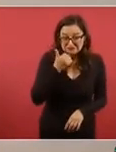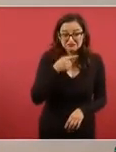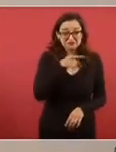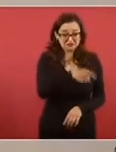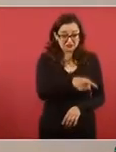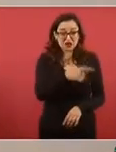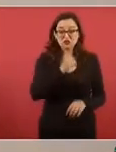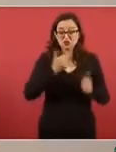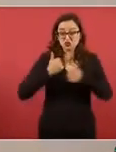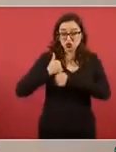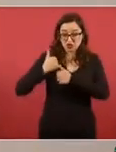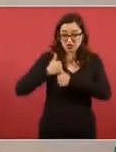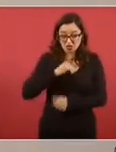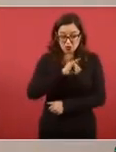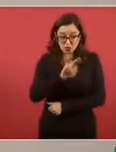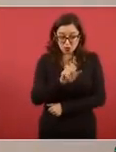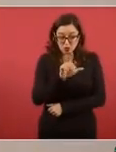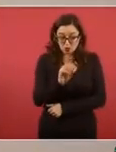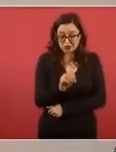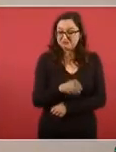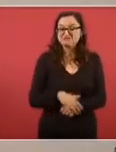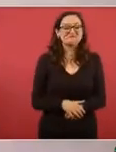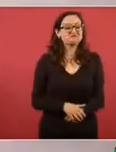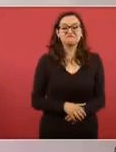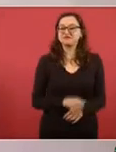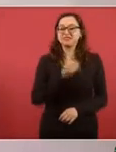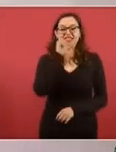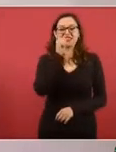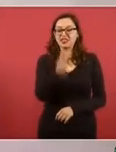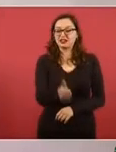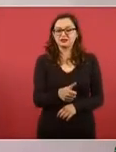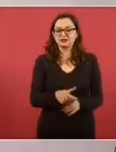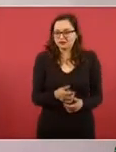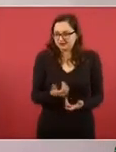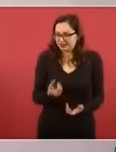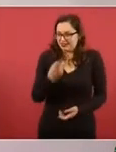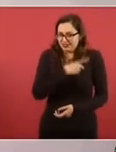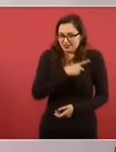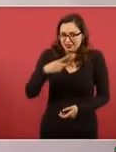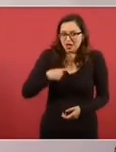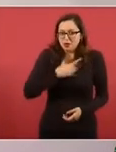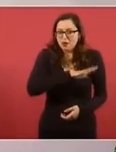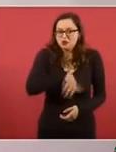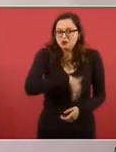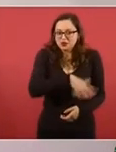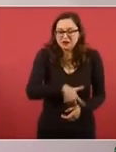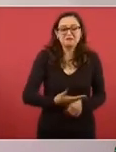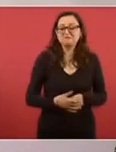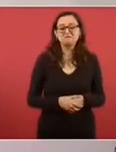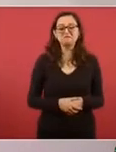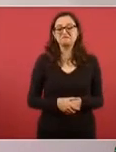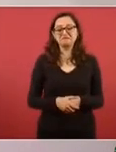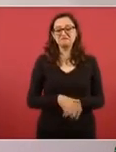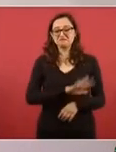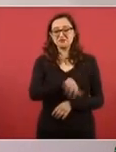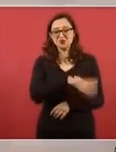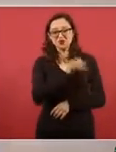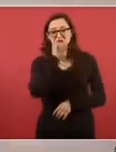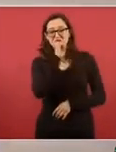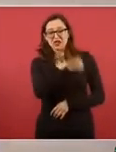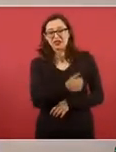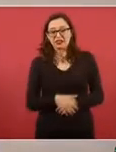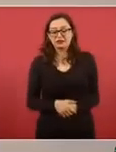26 de septiembre de 2014, tras los hechos de violencia y la persecución, se dio la orden de